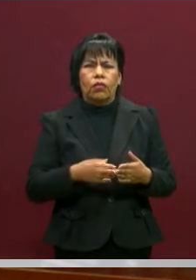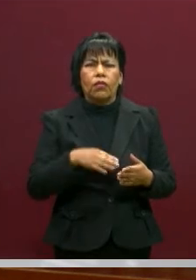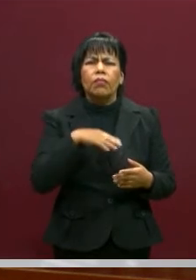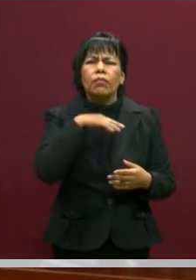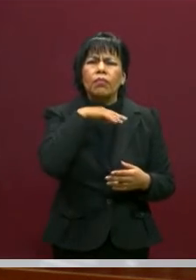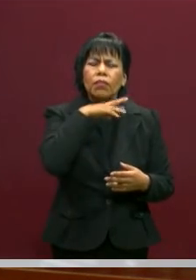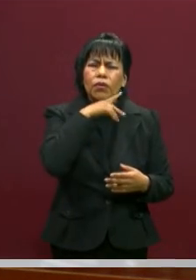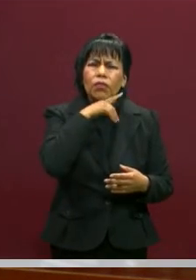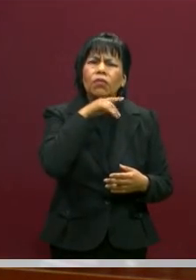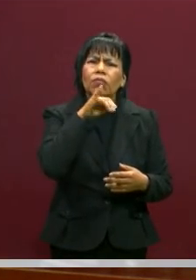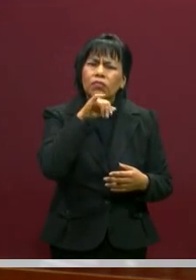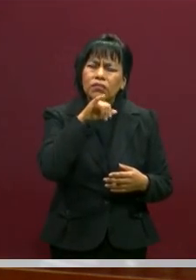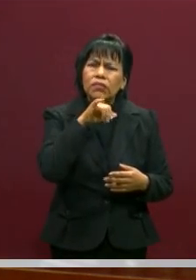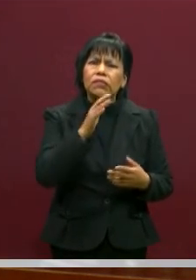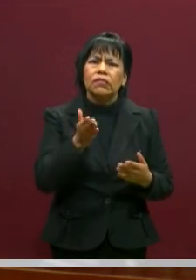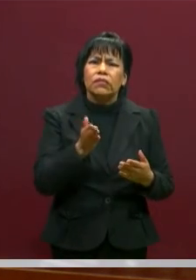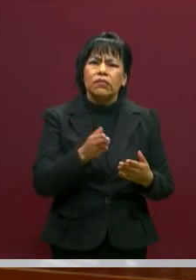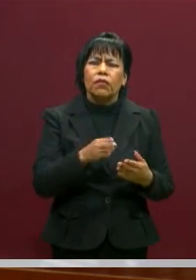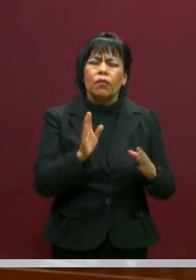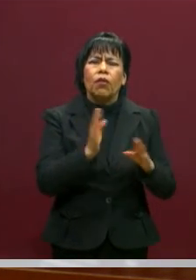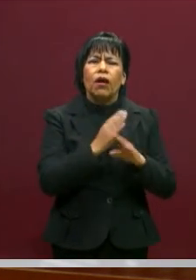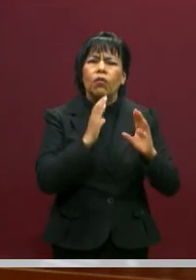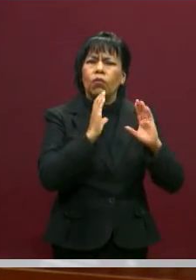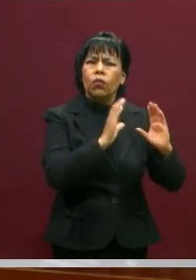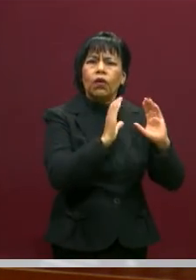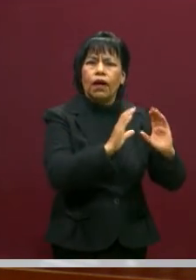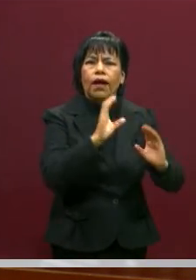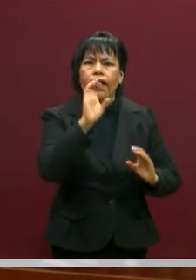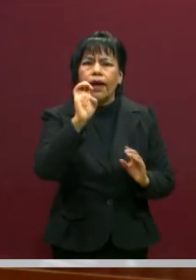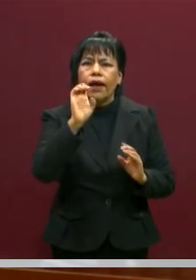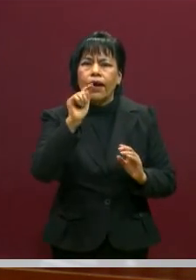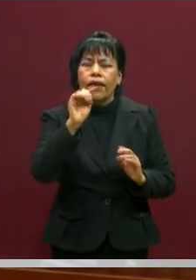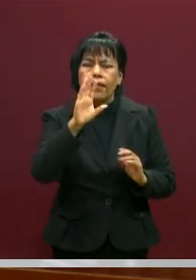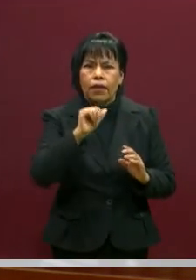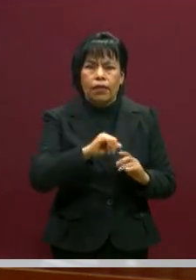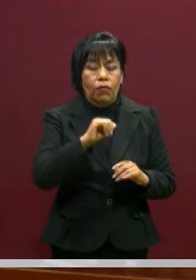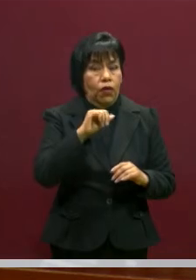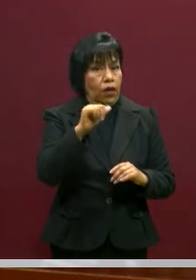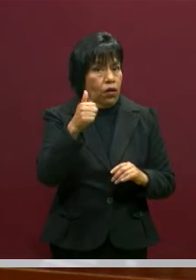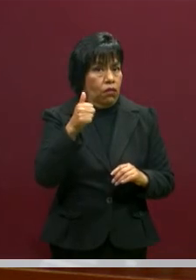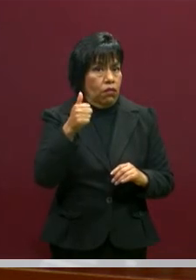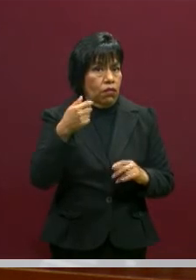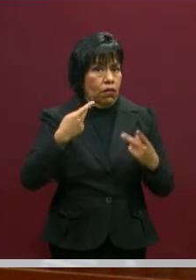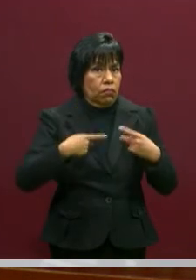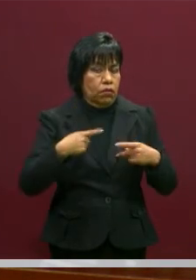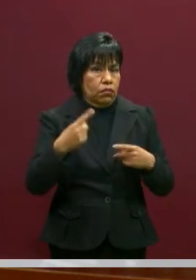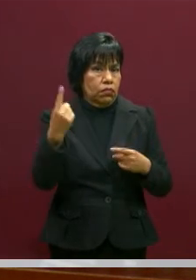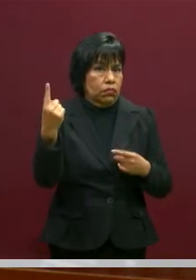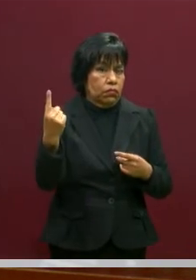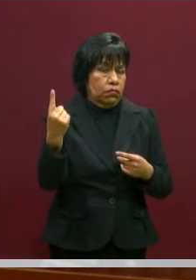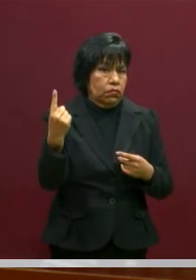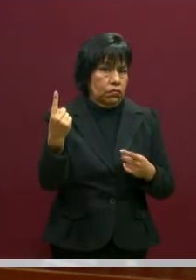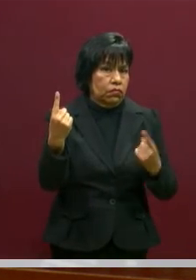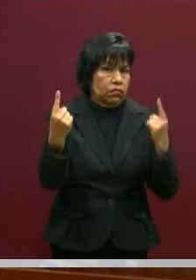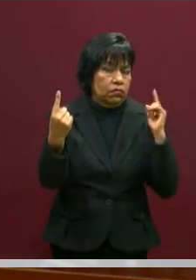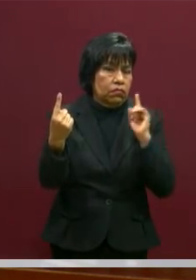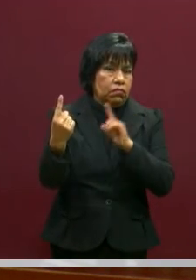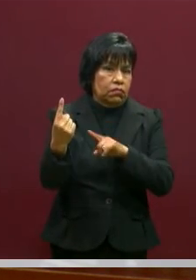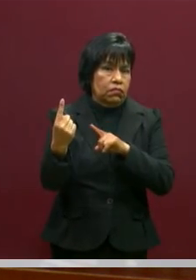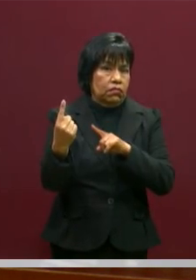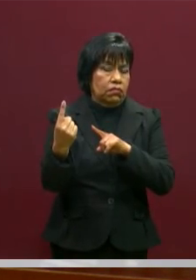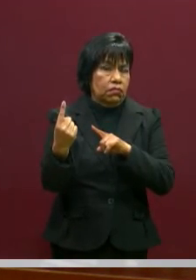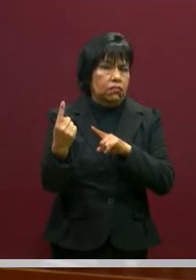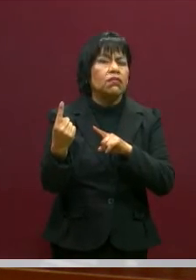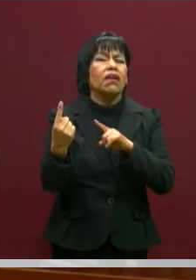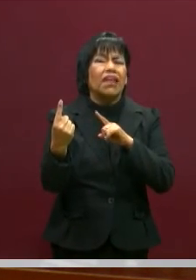preocupe, bajo la lógica de la ética del cuidado. Porque el otro es mi,